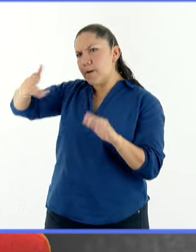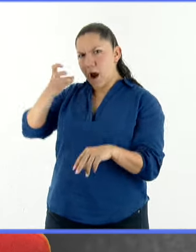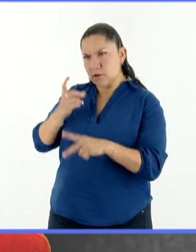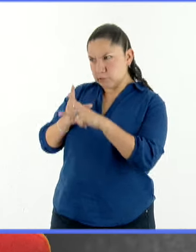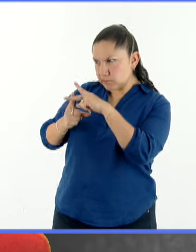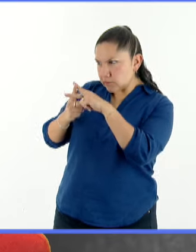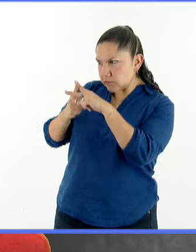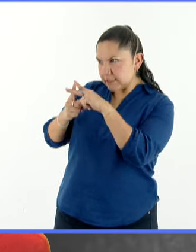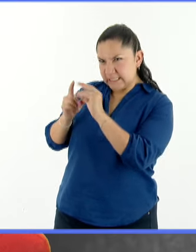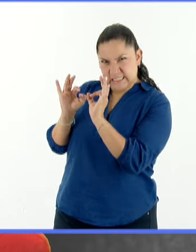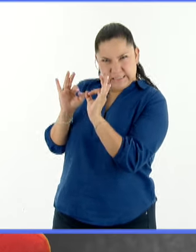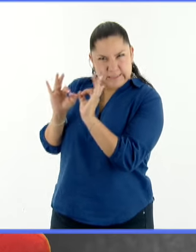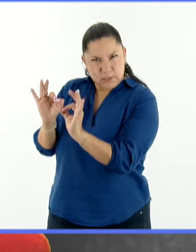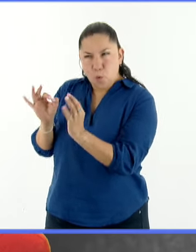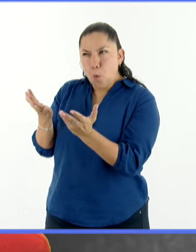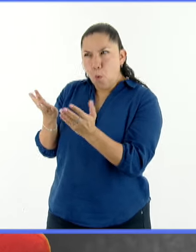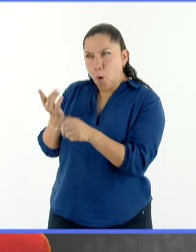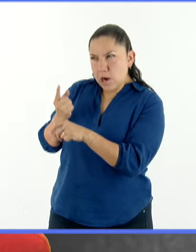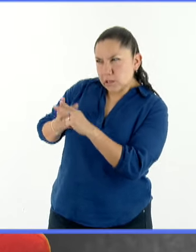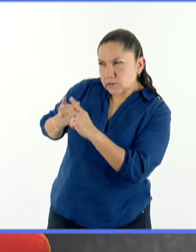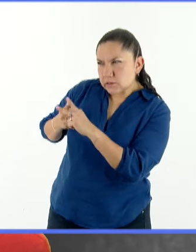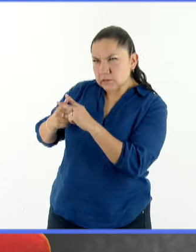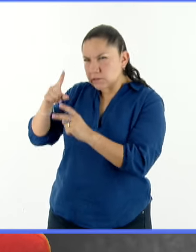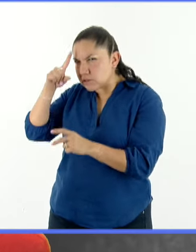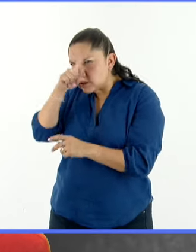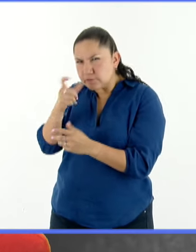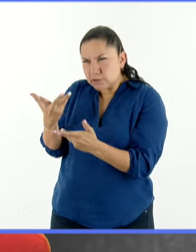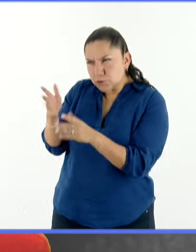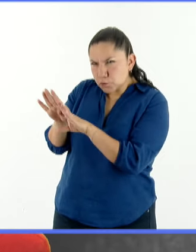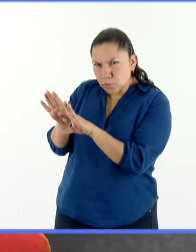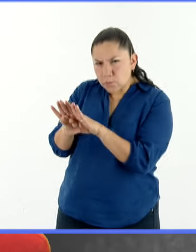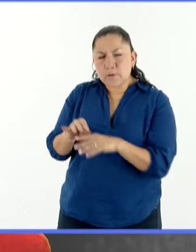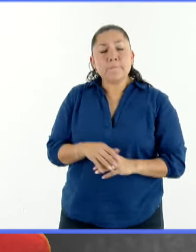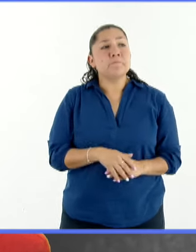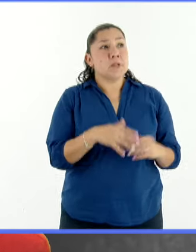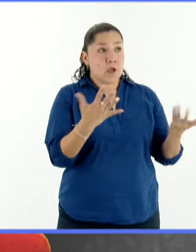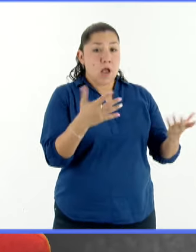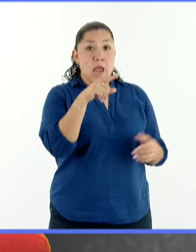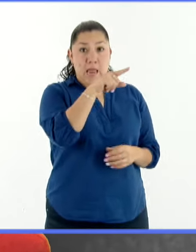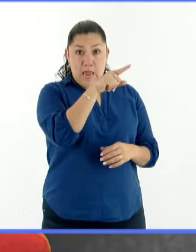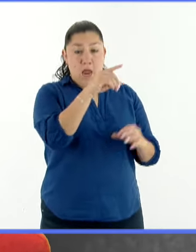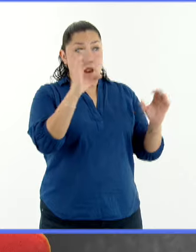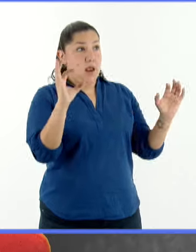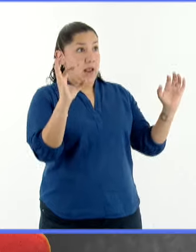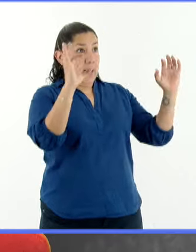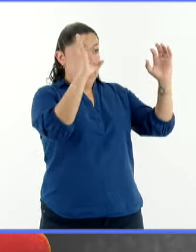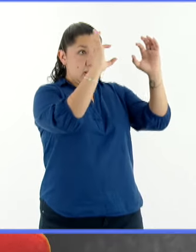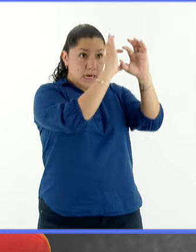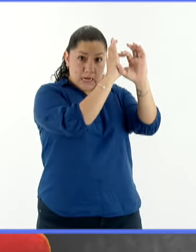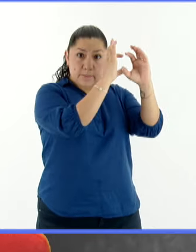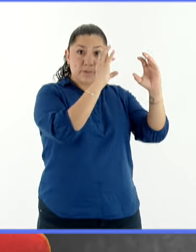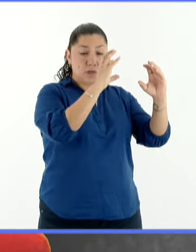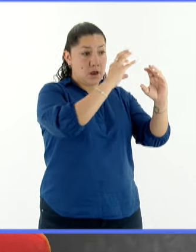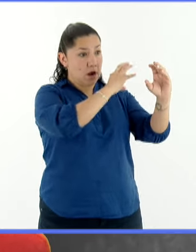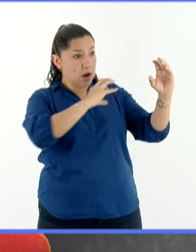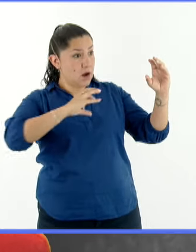Bueno, los eclipses son relativamente comunes porque están sucediendo en alguna parte de la Tierra, se está observando